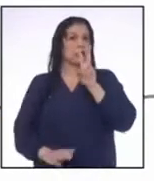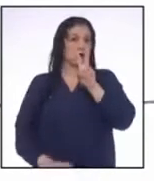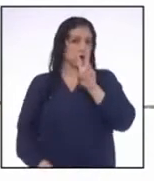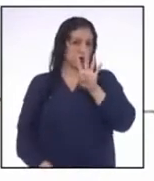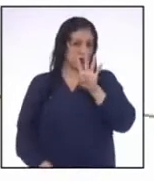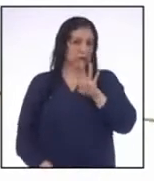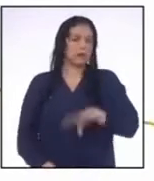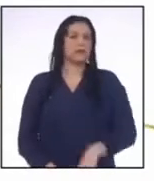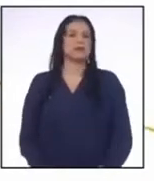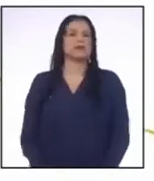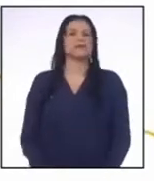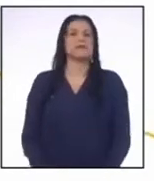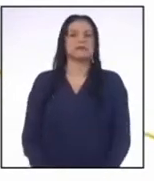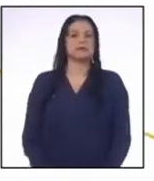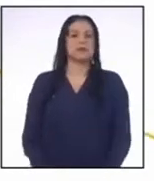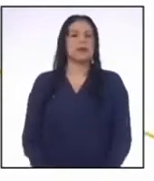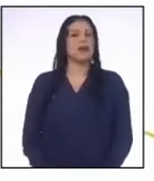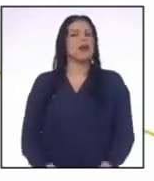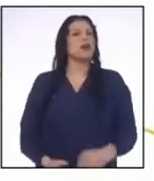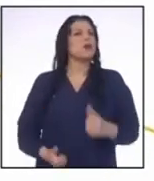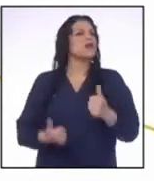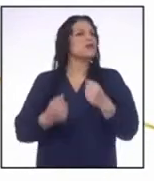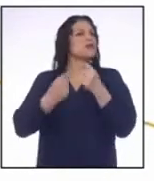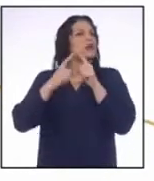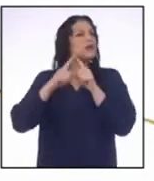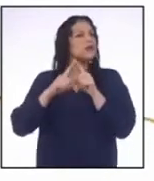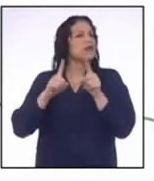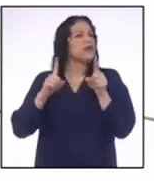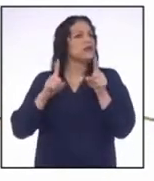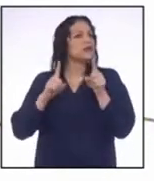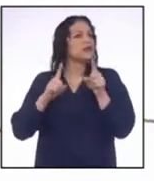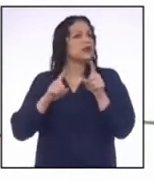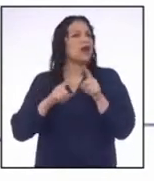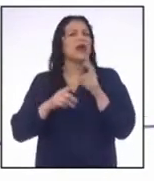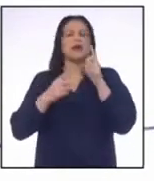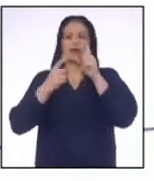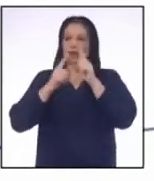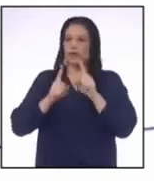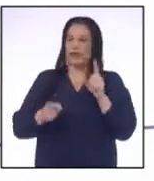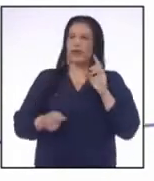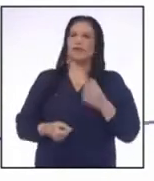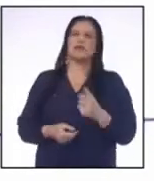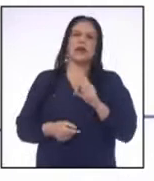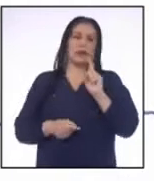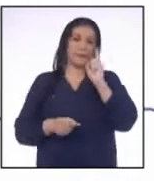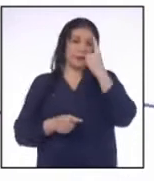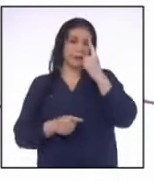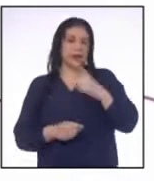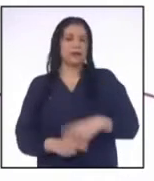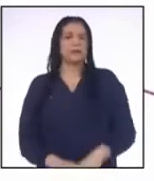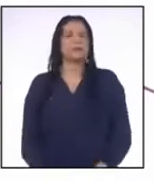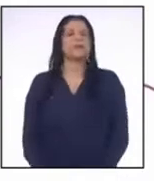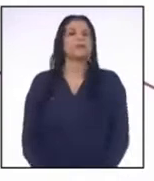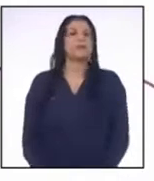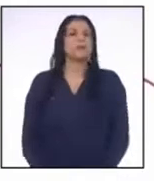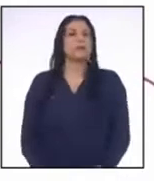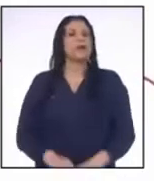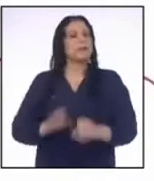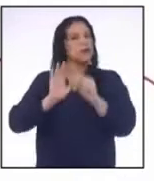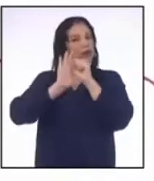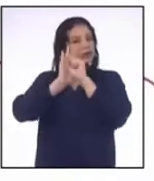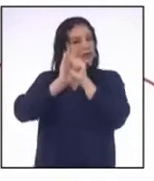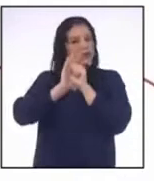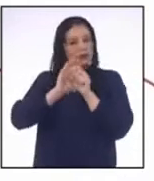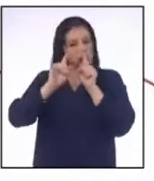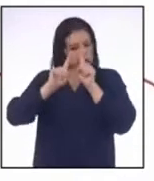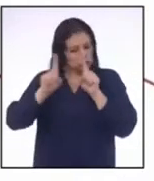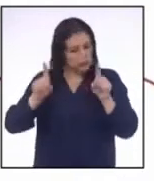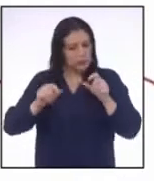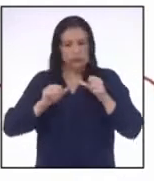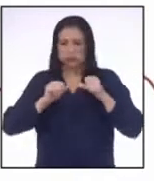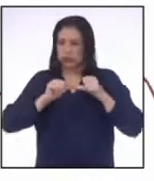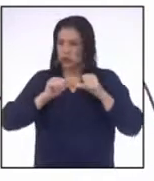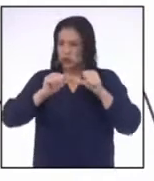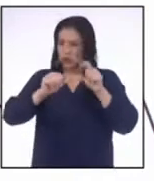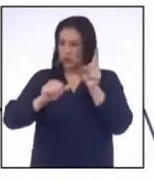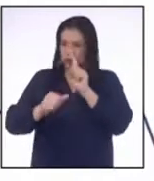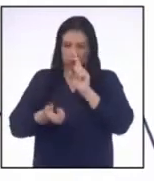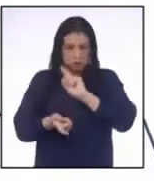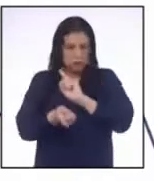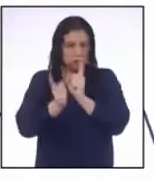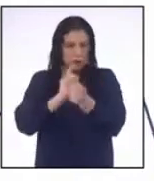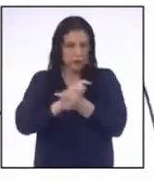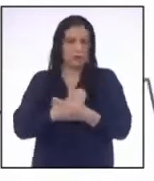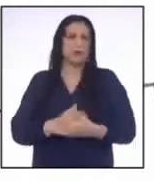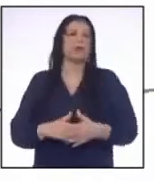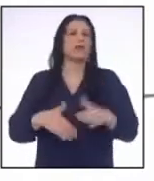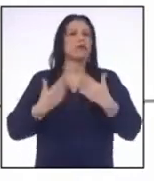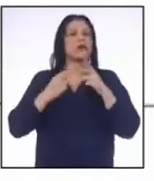24 Cuya diferencia es distinta a la diferencia inicial Pero el signo de desigualdad se mantuvo